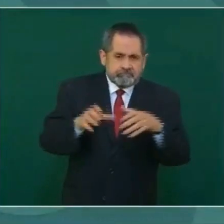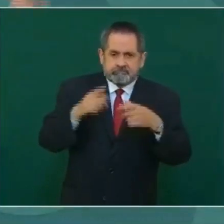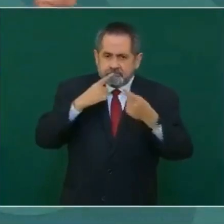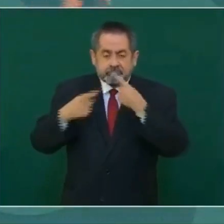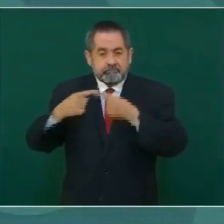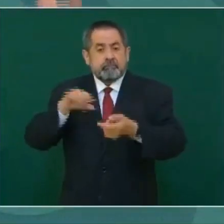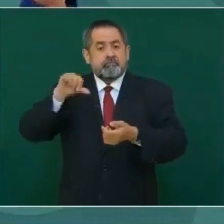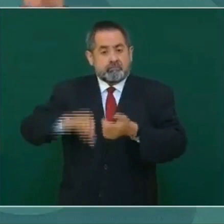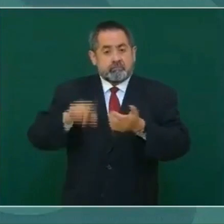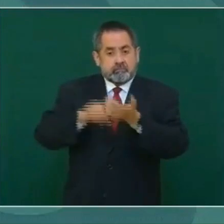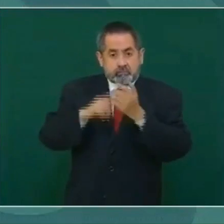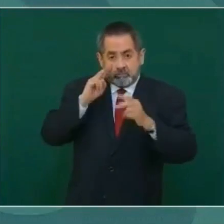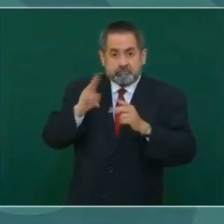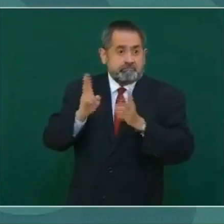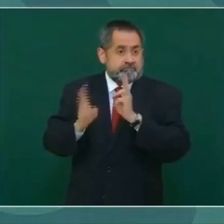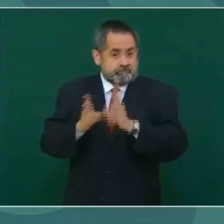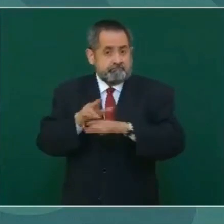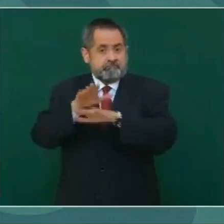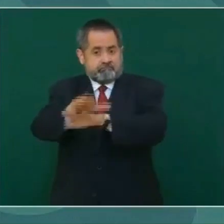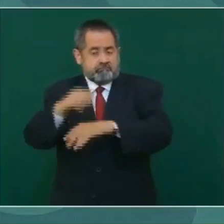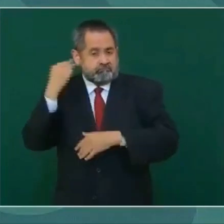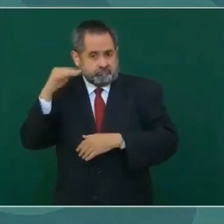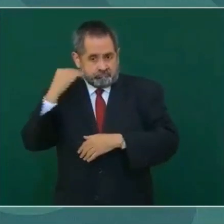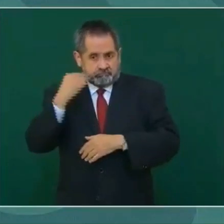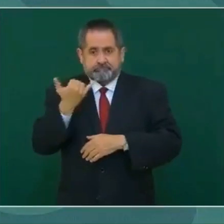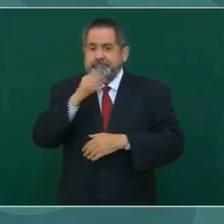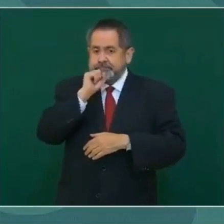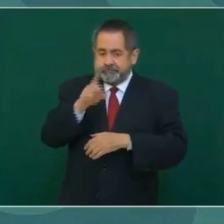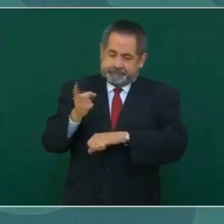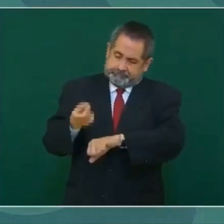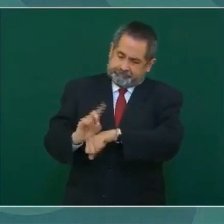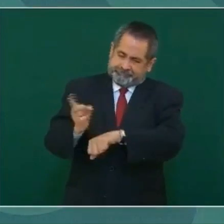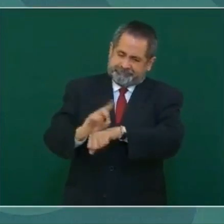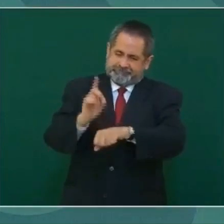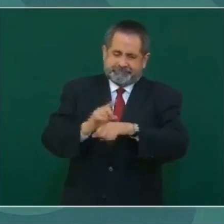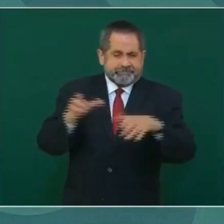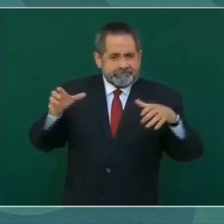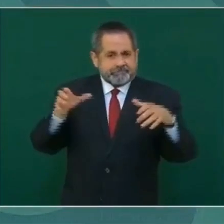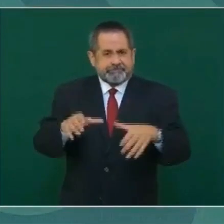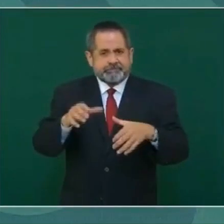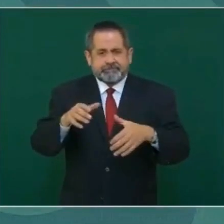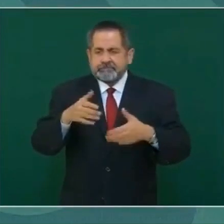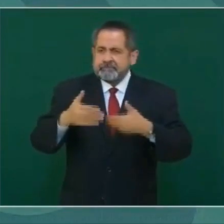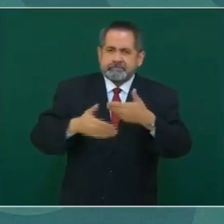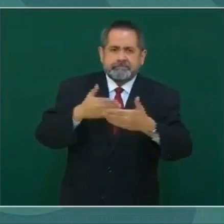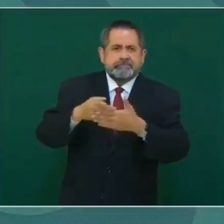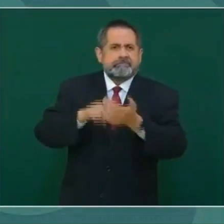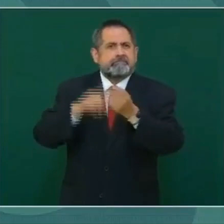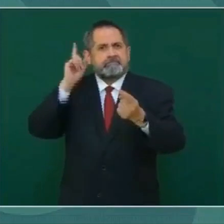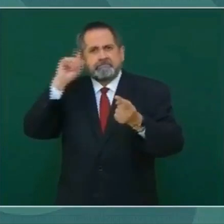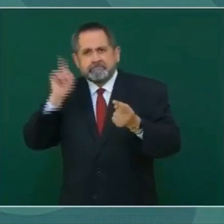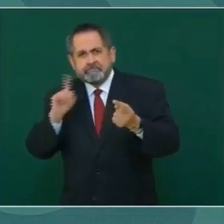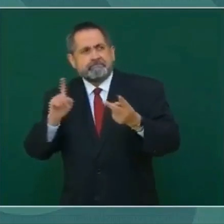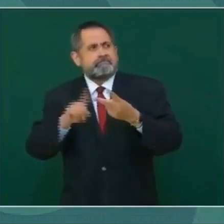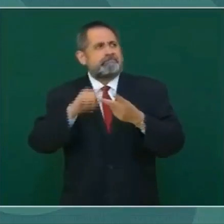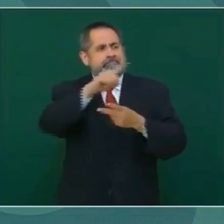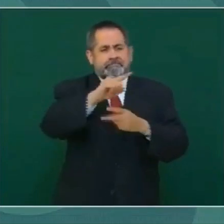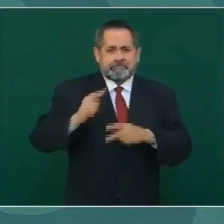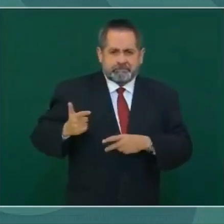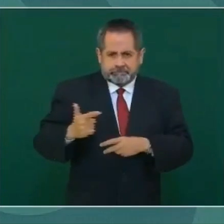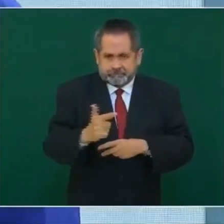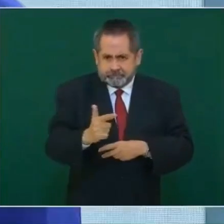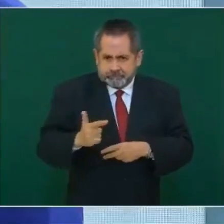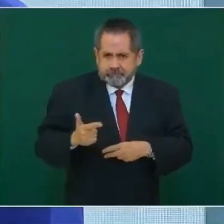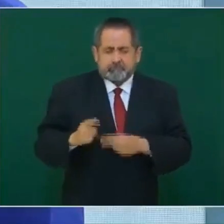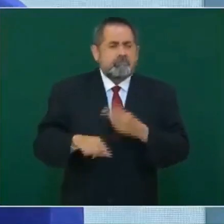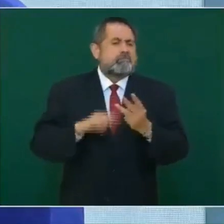Hoy vimos Michoacán y todos los días, y vemos Zacatecas y vemos Guanajuato, y